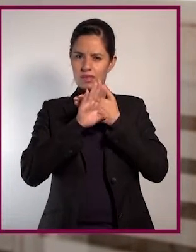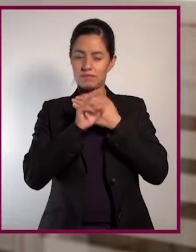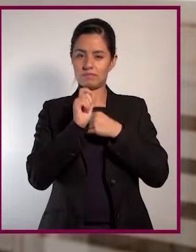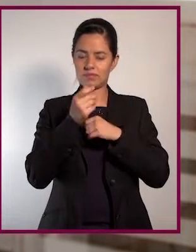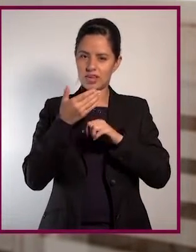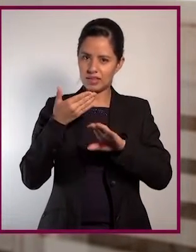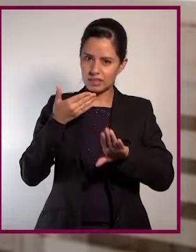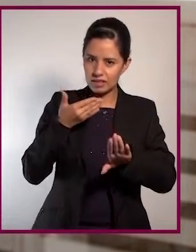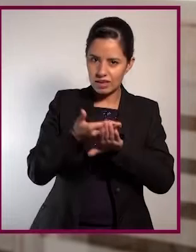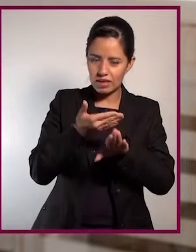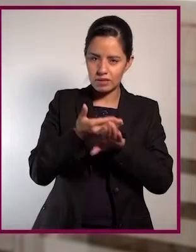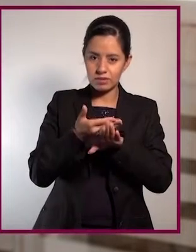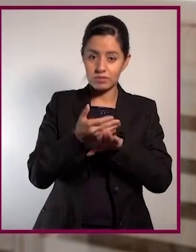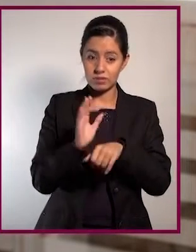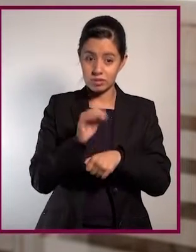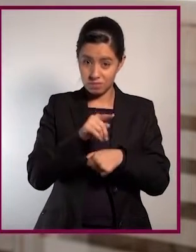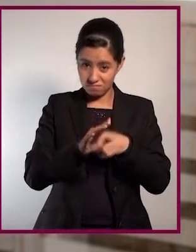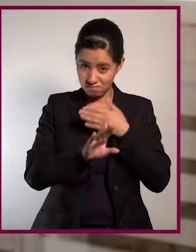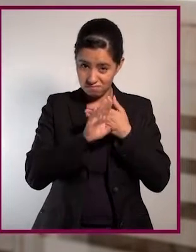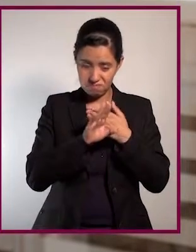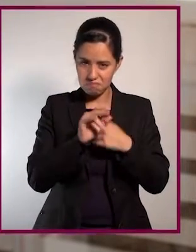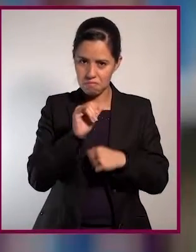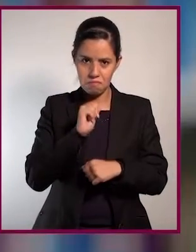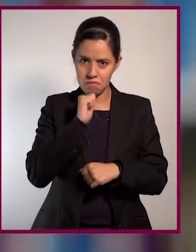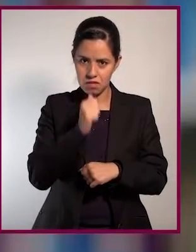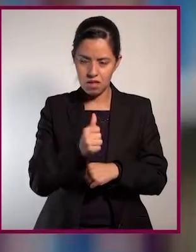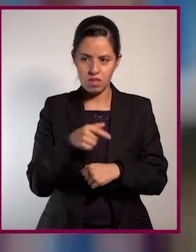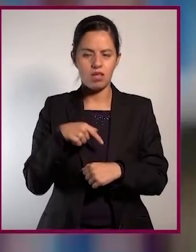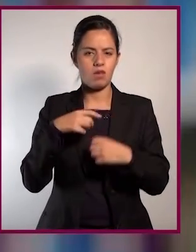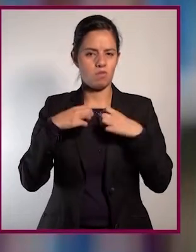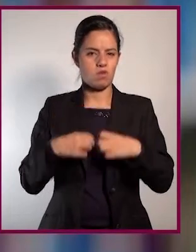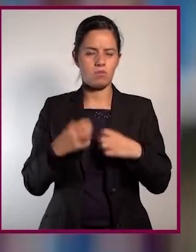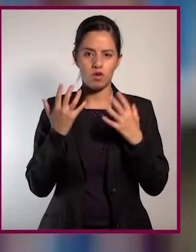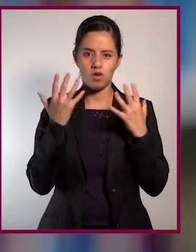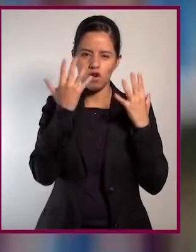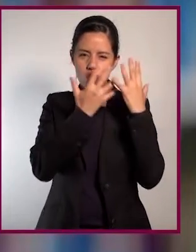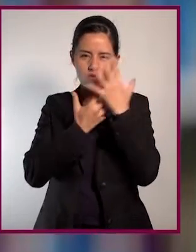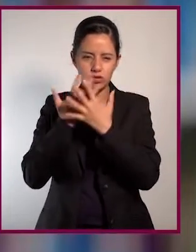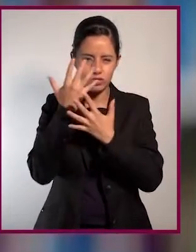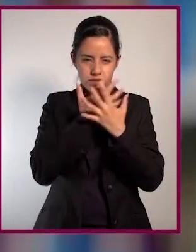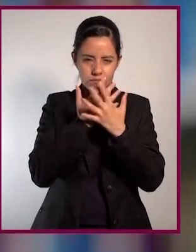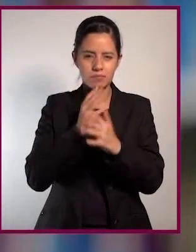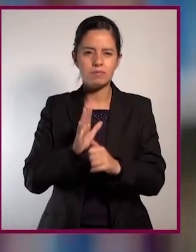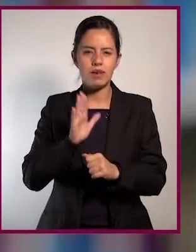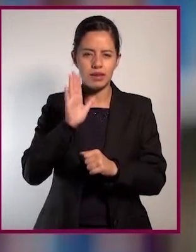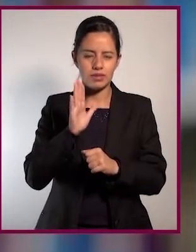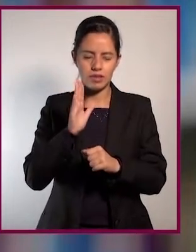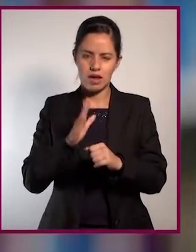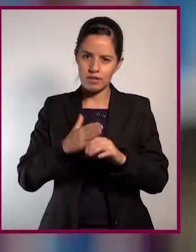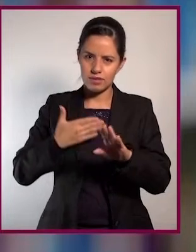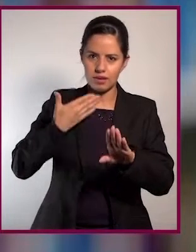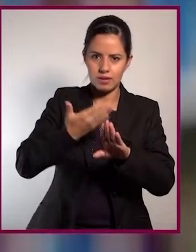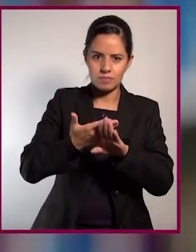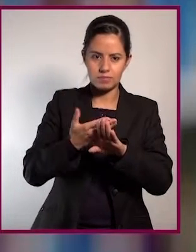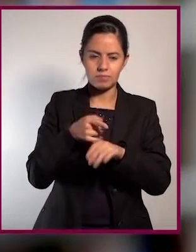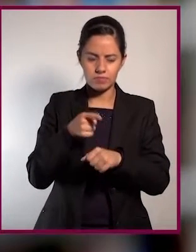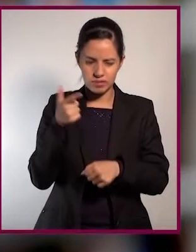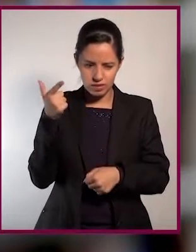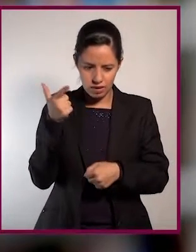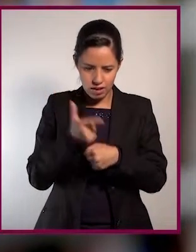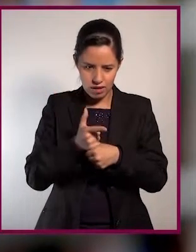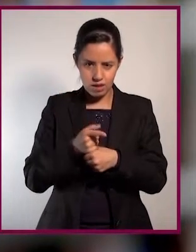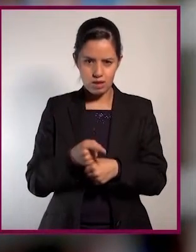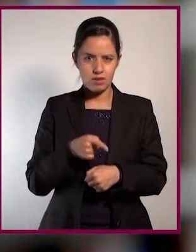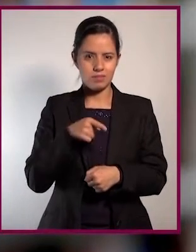tratara de un agente dañino, aunque no lo sea. Digamos que es una especie de malentendido del sistema inmune cuando identifica al